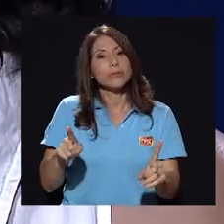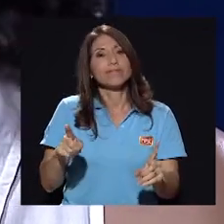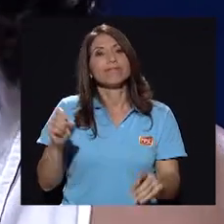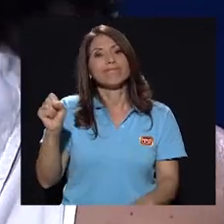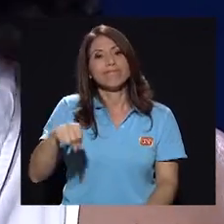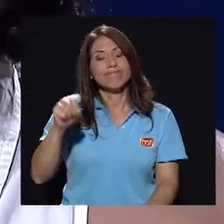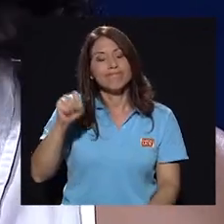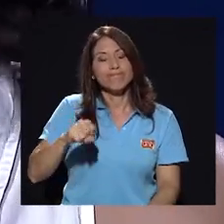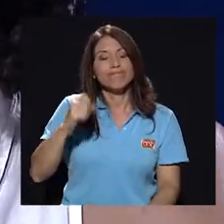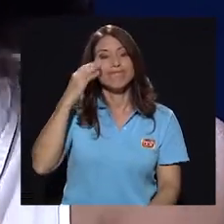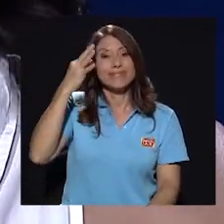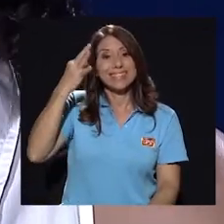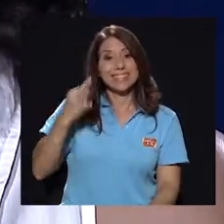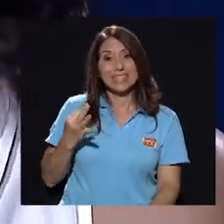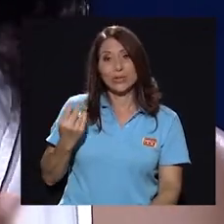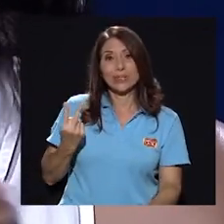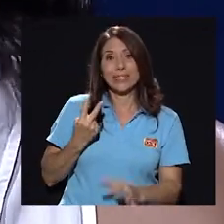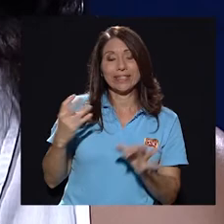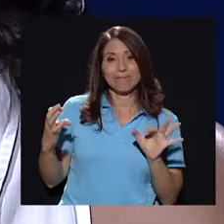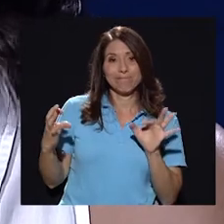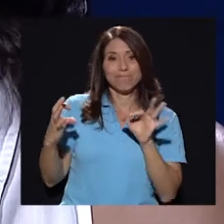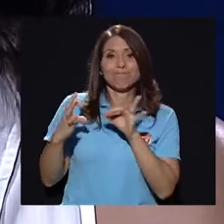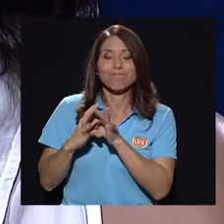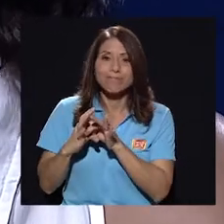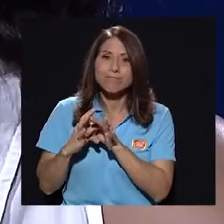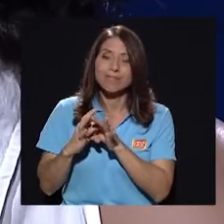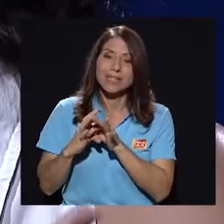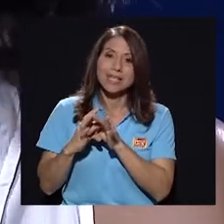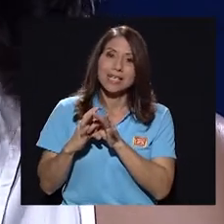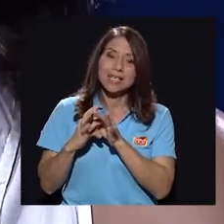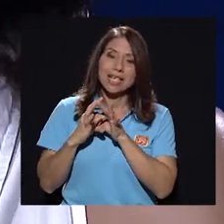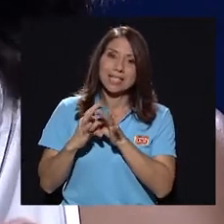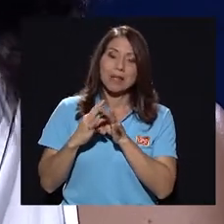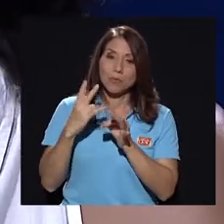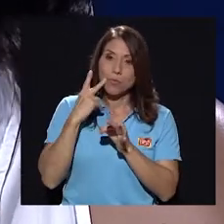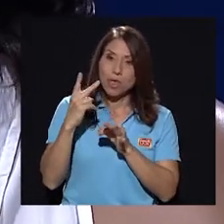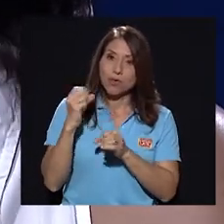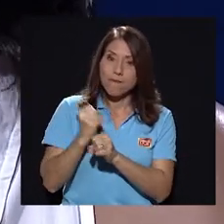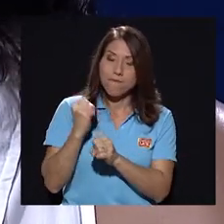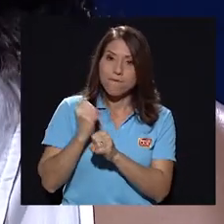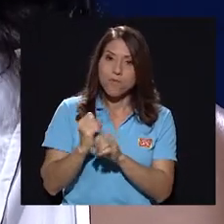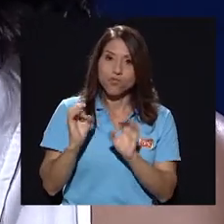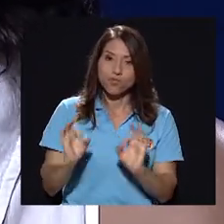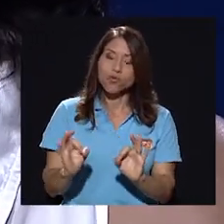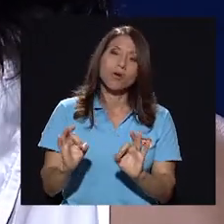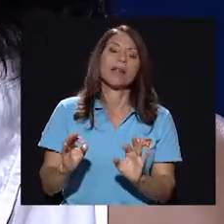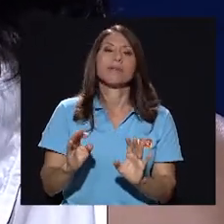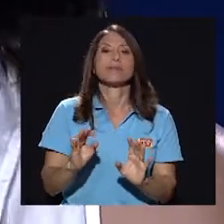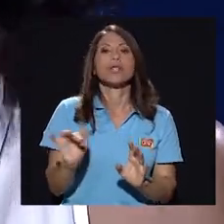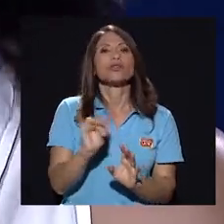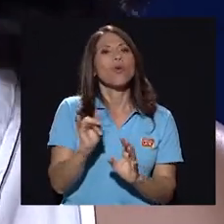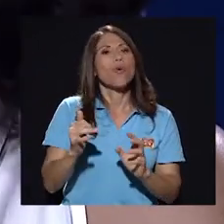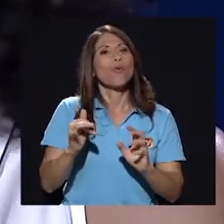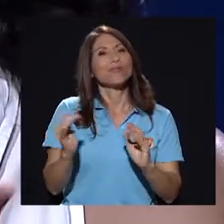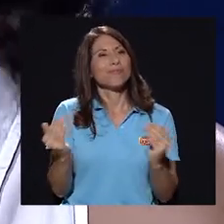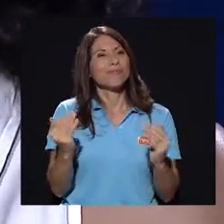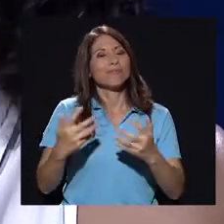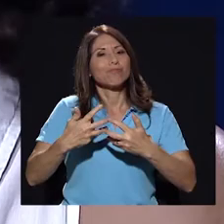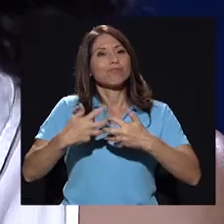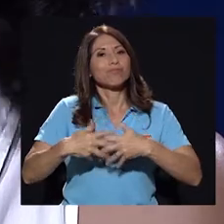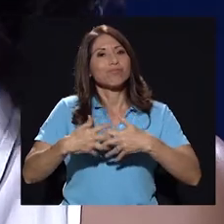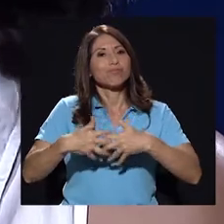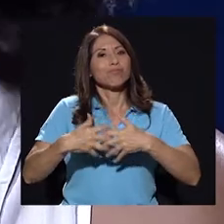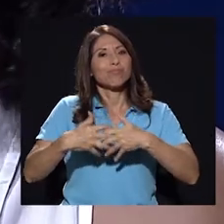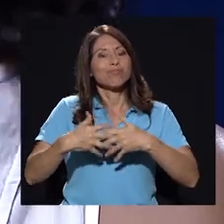sí, o sea, creo que esta alianza que tuvimos y que estamos viendo que funciona sin duda es como un motor